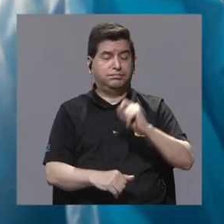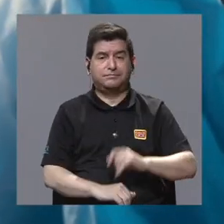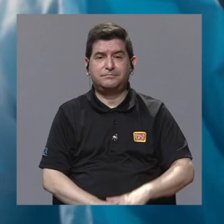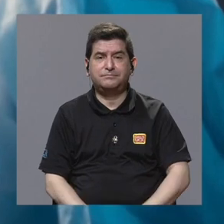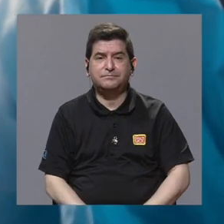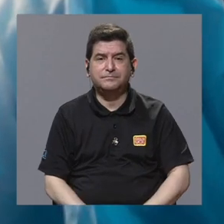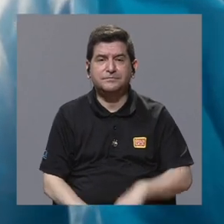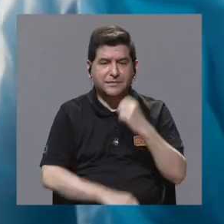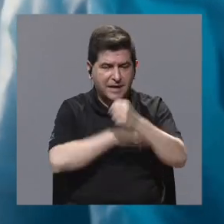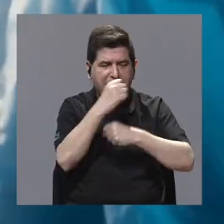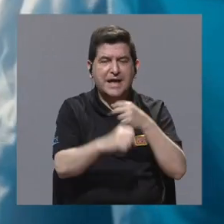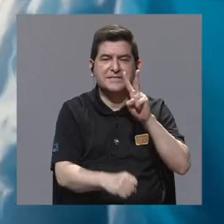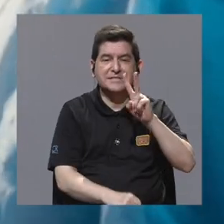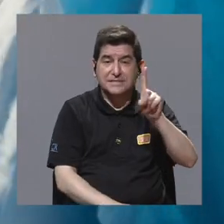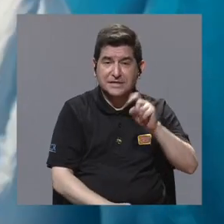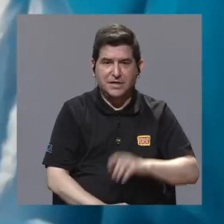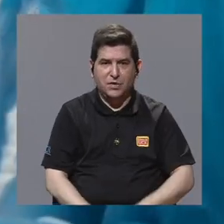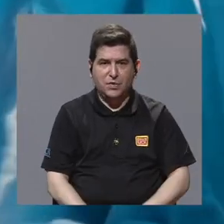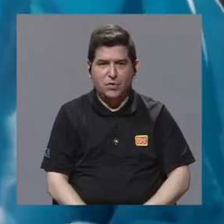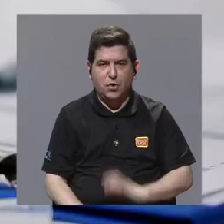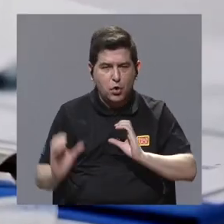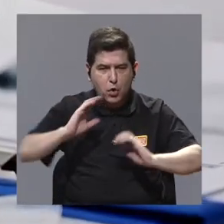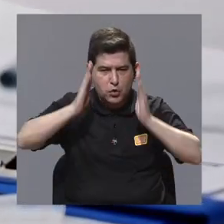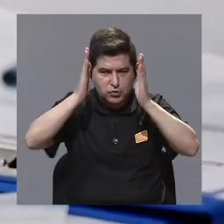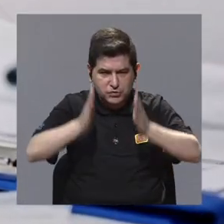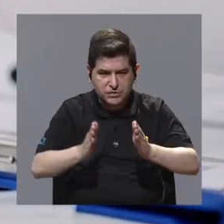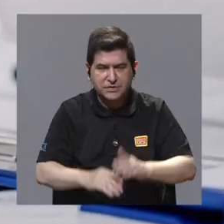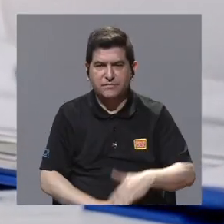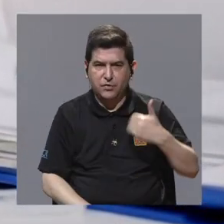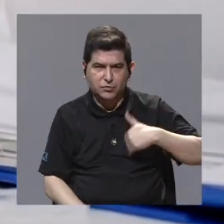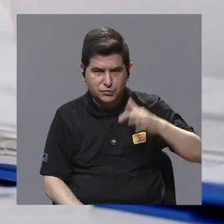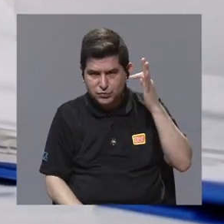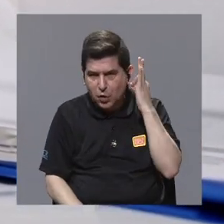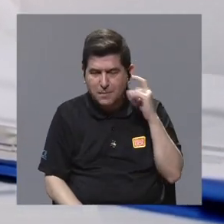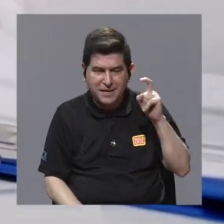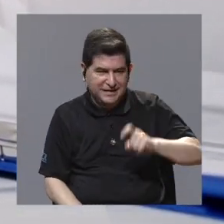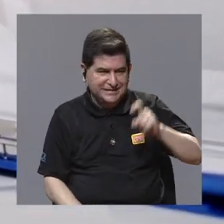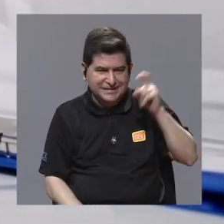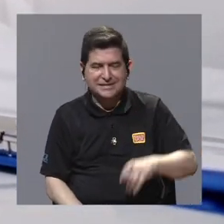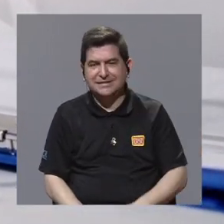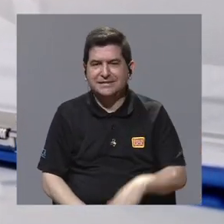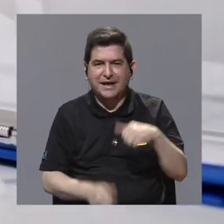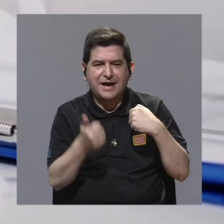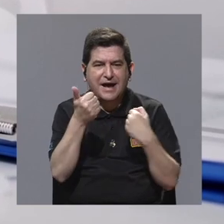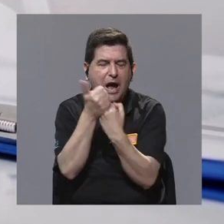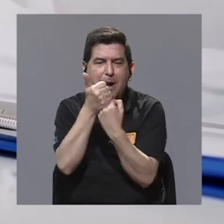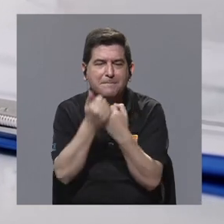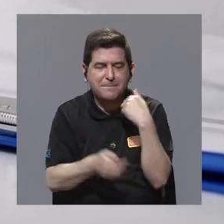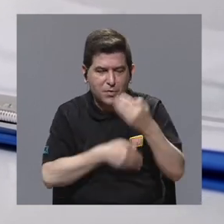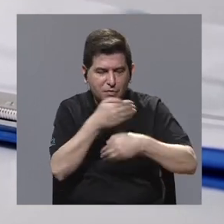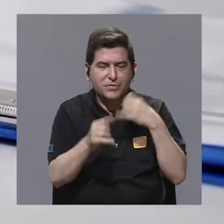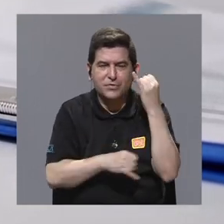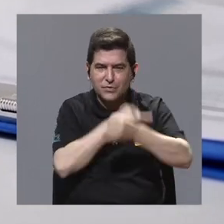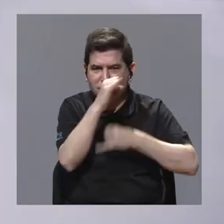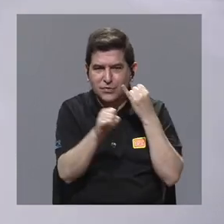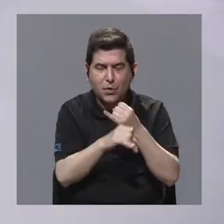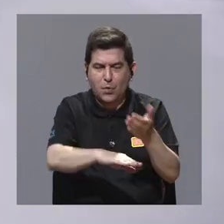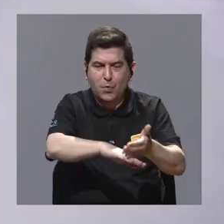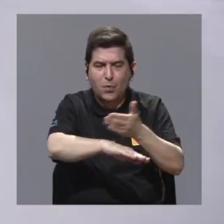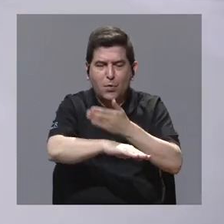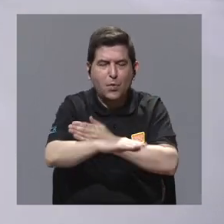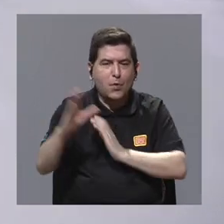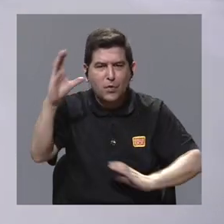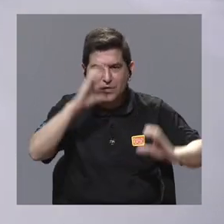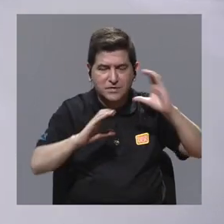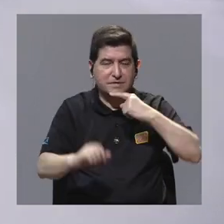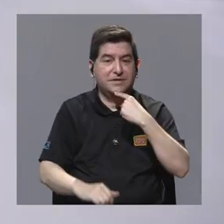En el siglo XXI los científicos y las científicas necesitan del apoyo de la internacionalización para hacer avanzar su